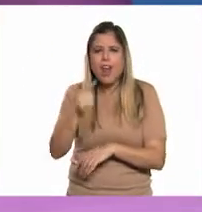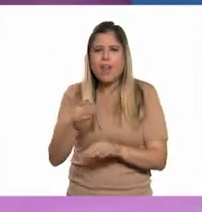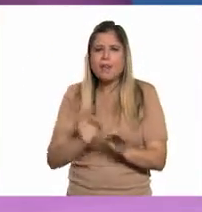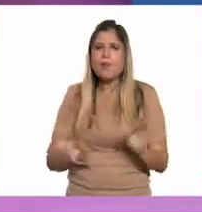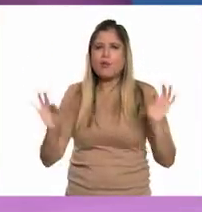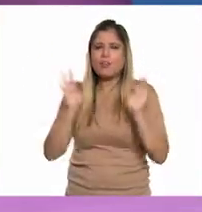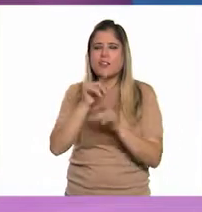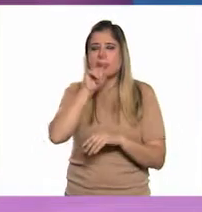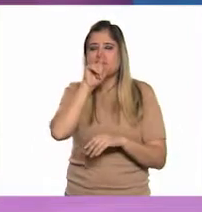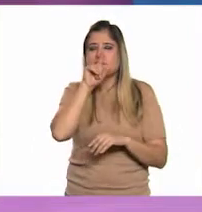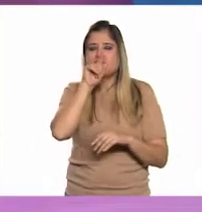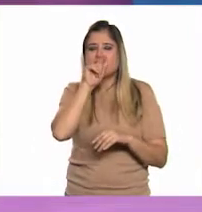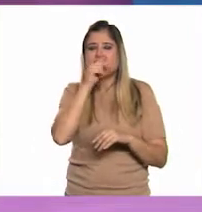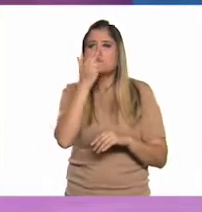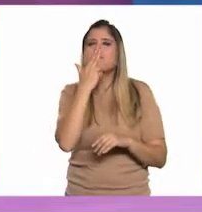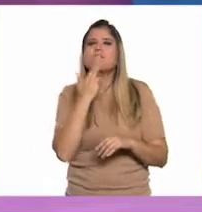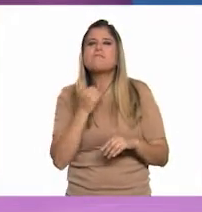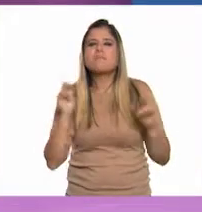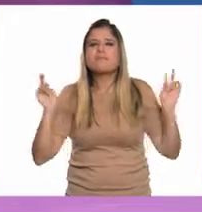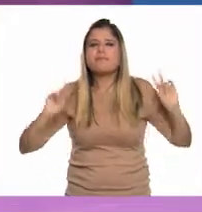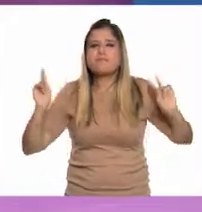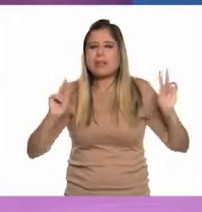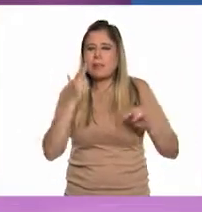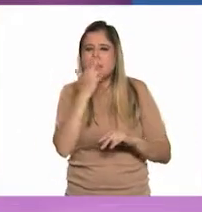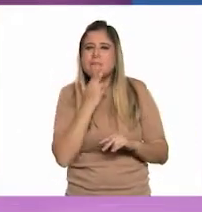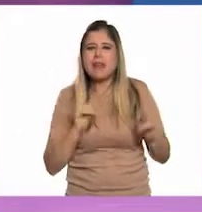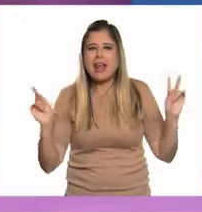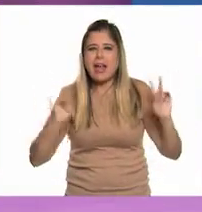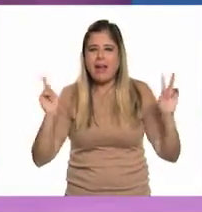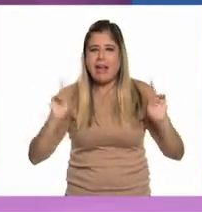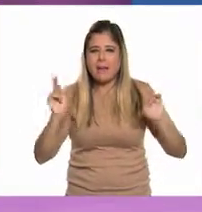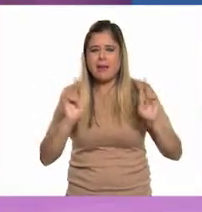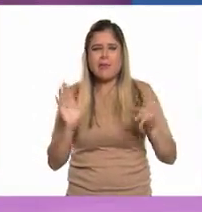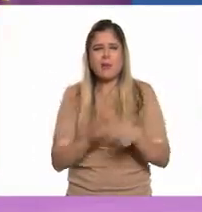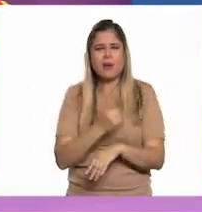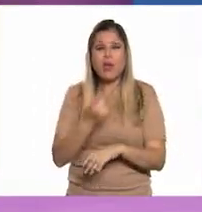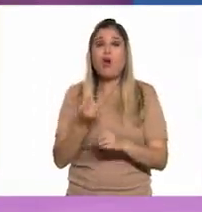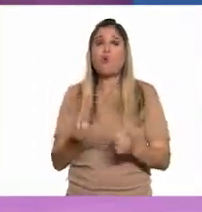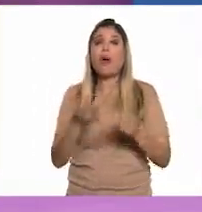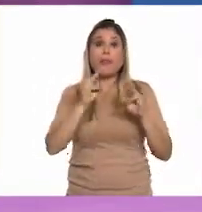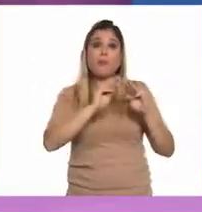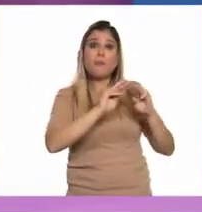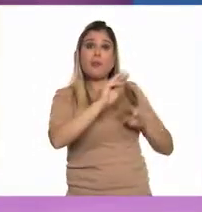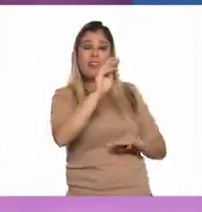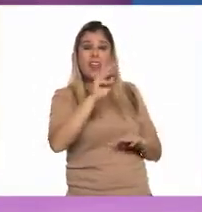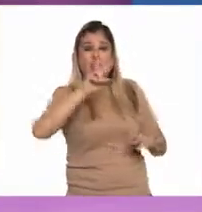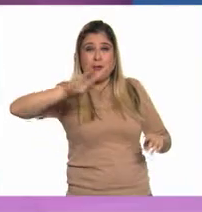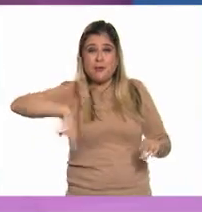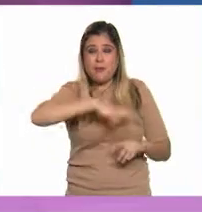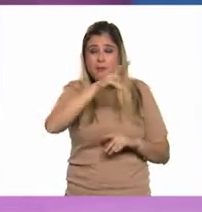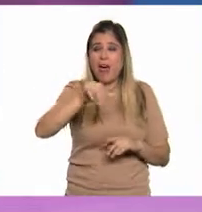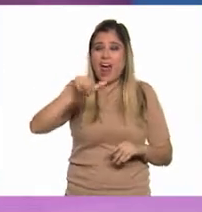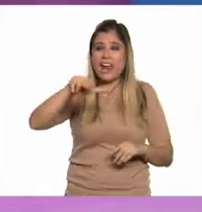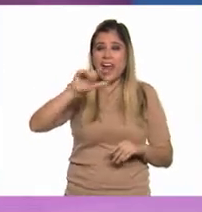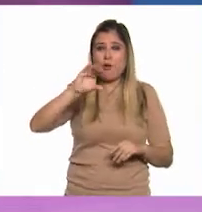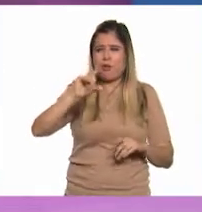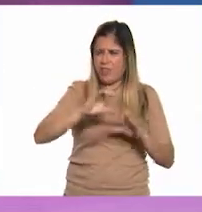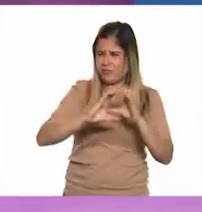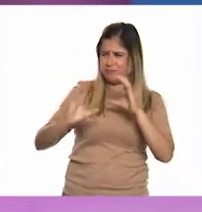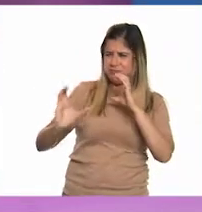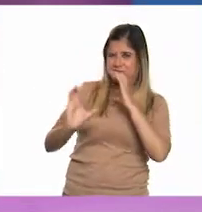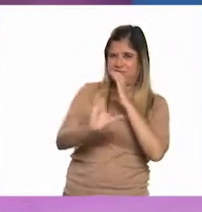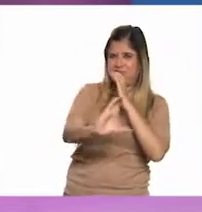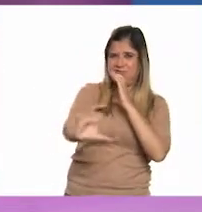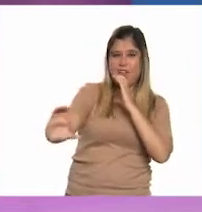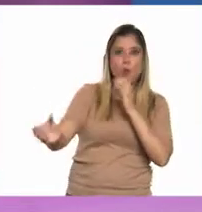las abejas para el medio ambiente. O también, ¿eh, cuánto mide una anaconda? Y creo que